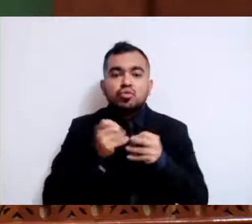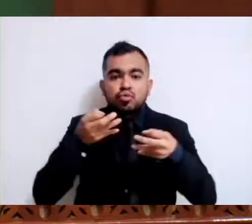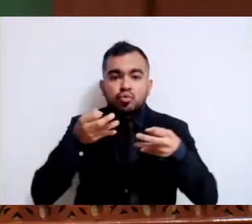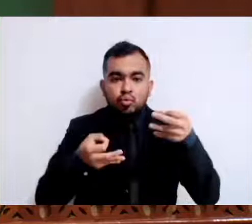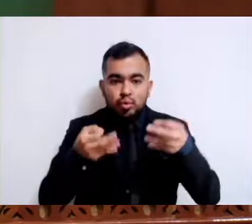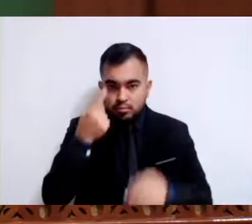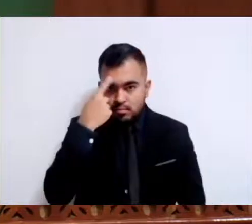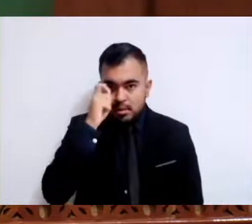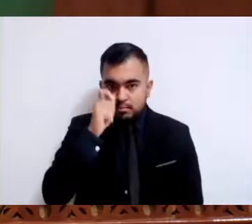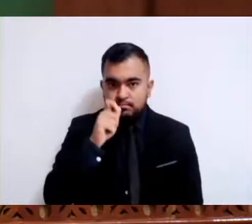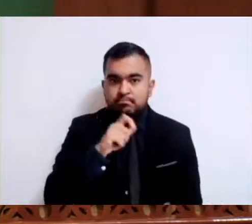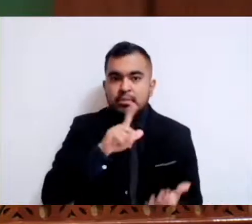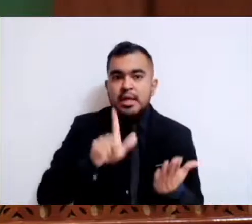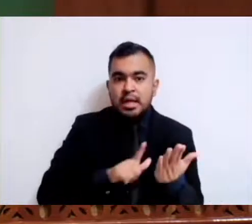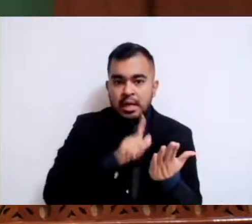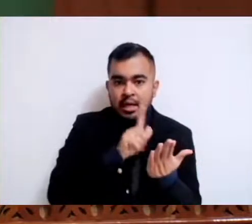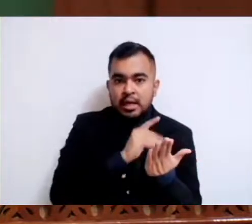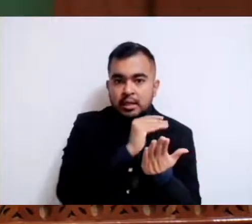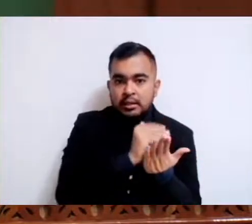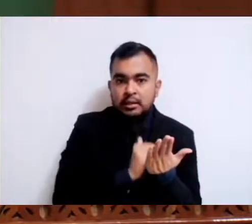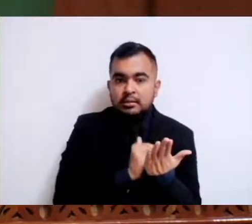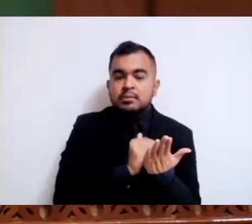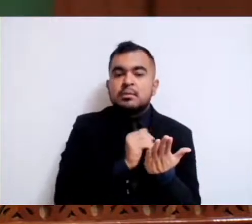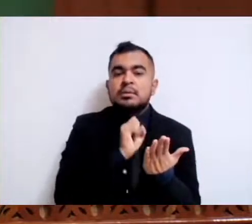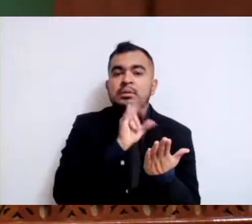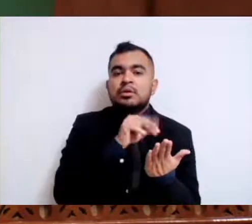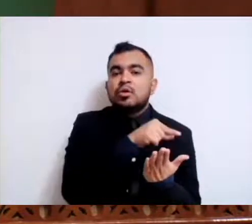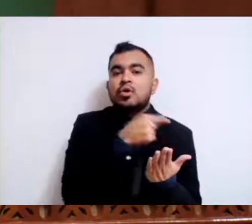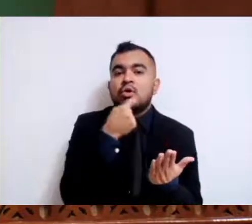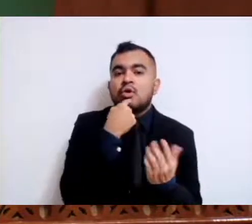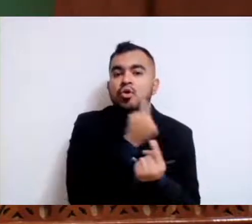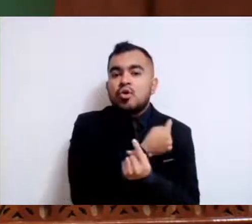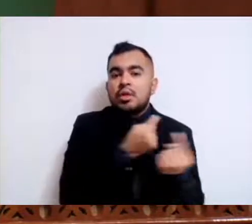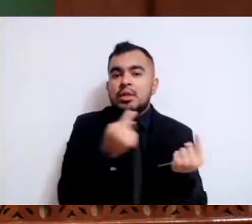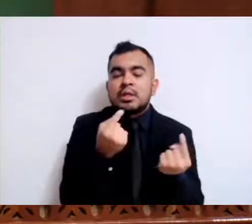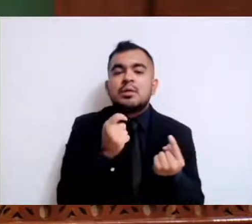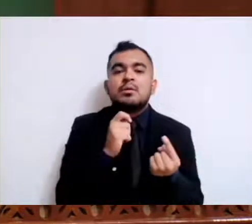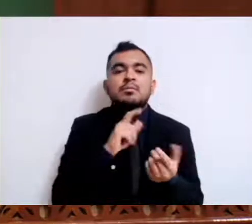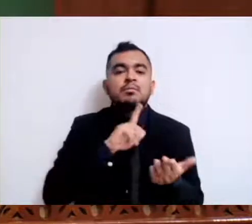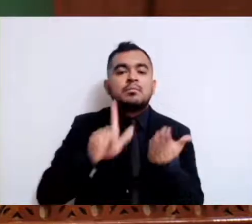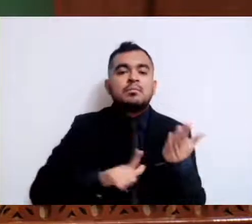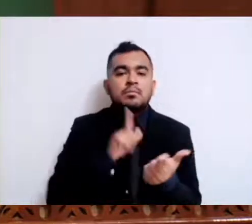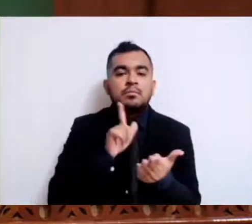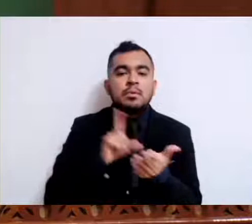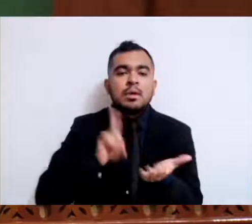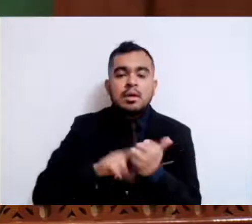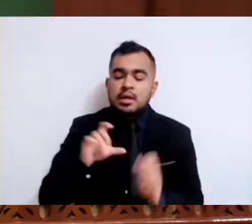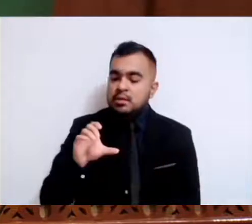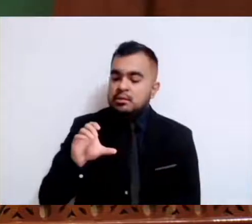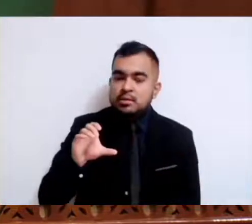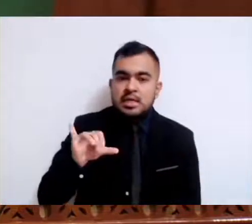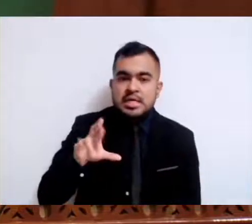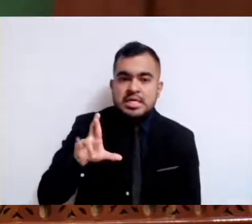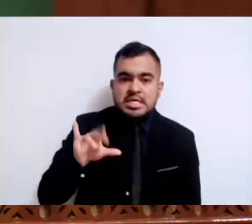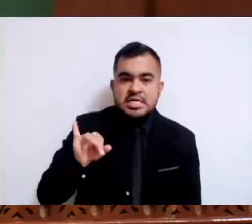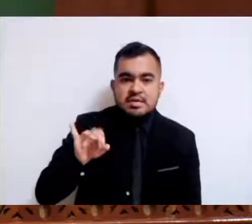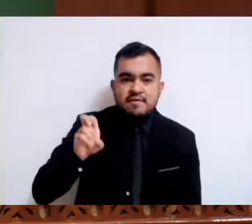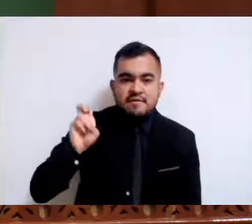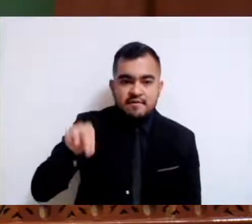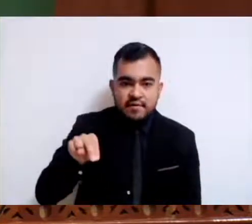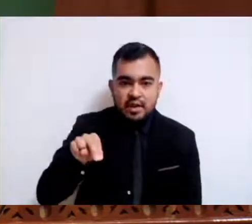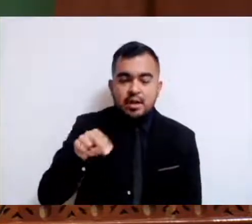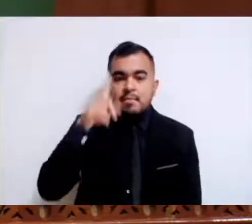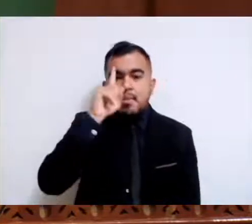legal de las niñas, niños y adolescentes albergados en el DIFEM procurando su bienestar mediante la